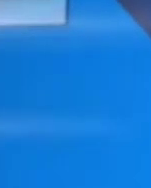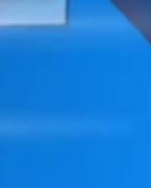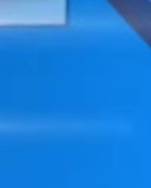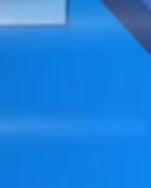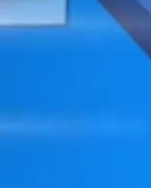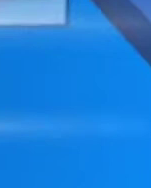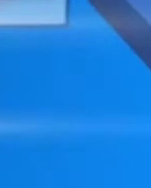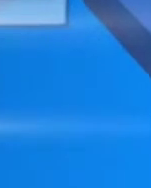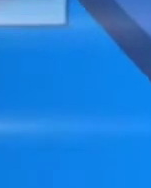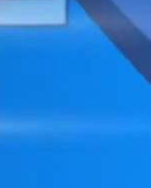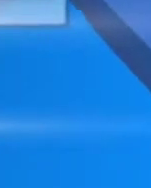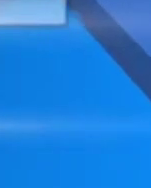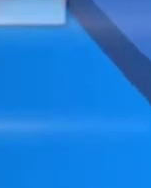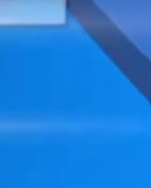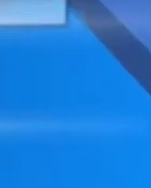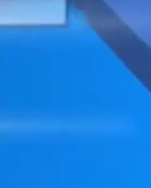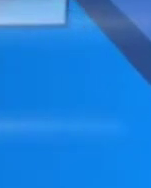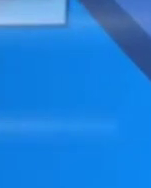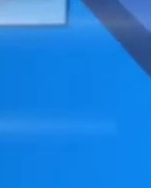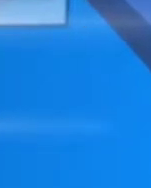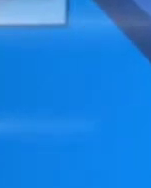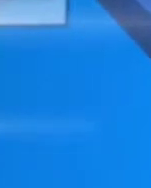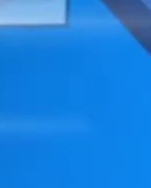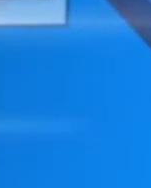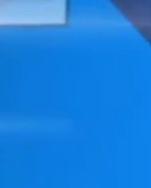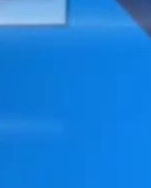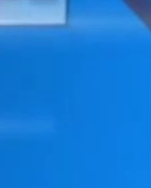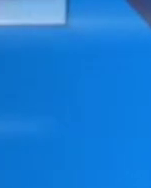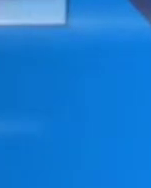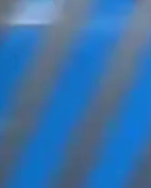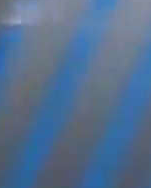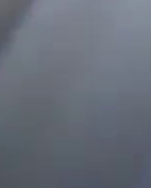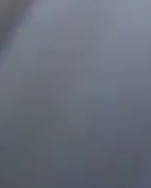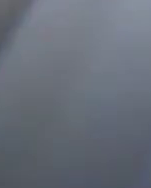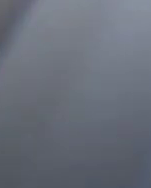Asociación Latinoamericana de Instituciones Financieras para el Desarrollo.